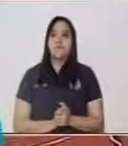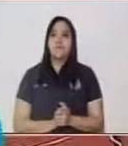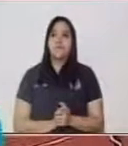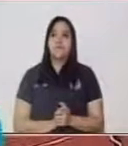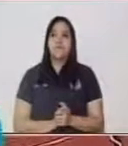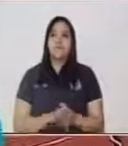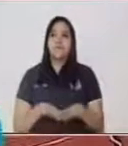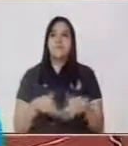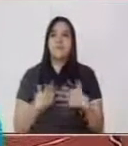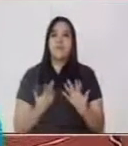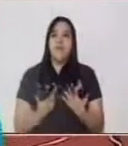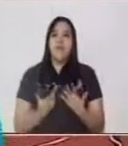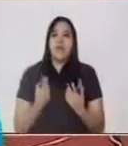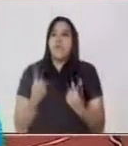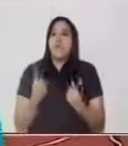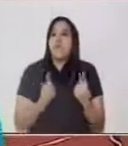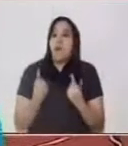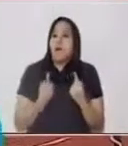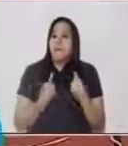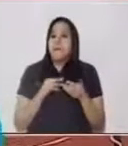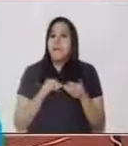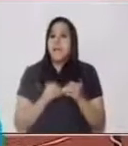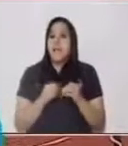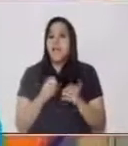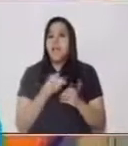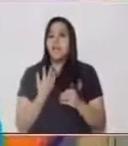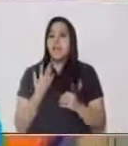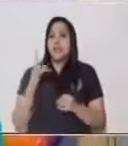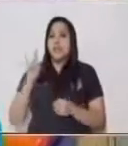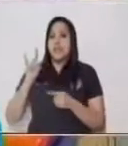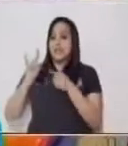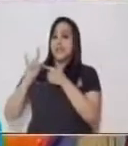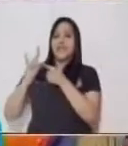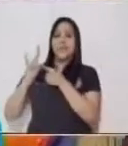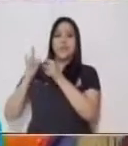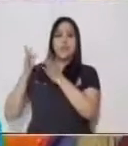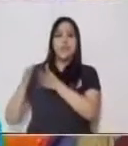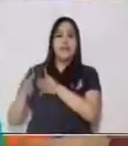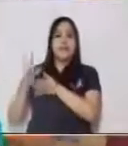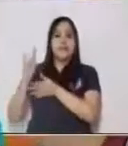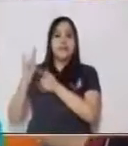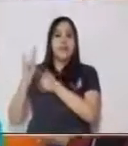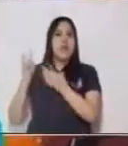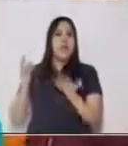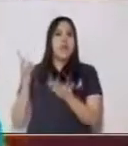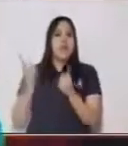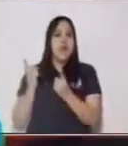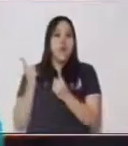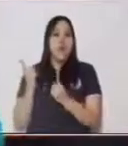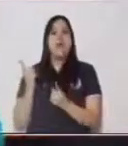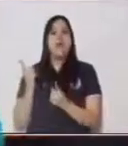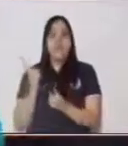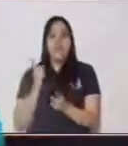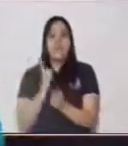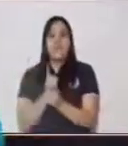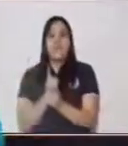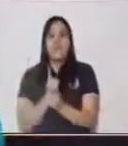¿Cuál es el número que va a ocupar la posición de las unidades? Muy bien. Va a ser el número